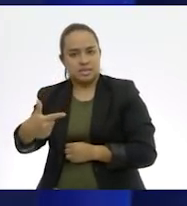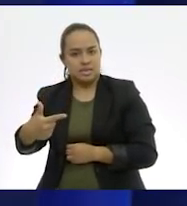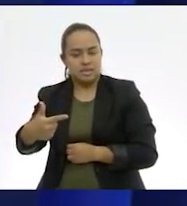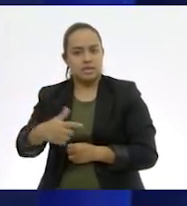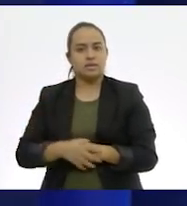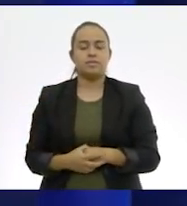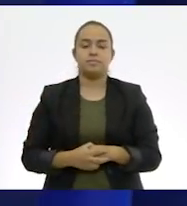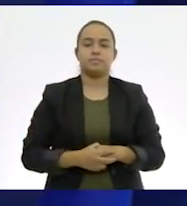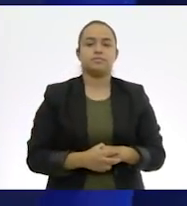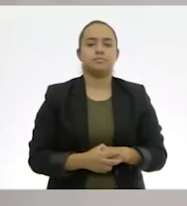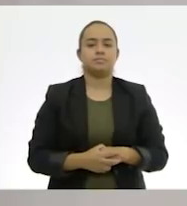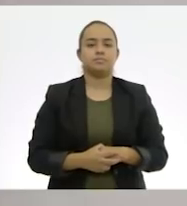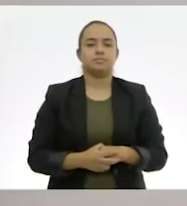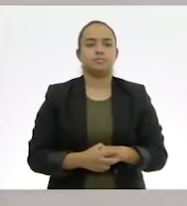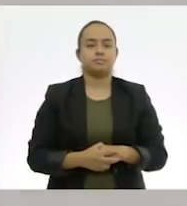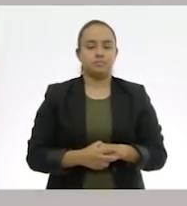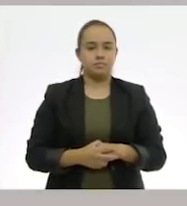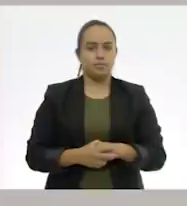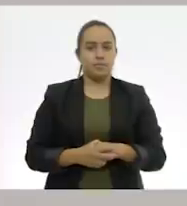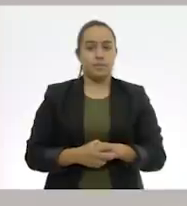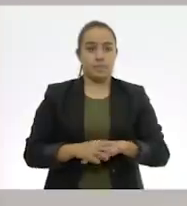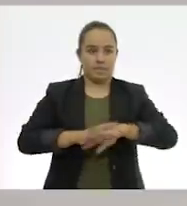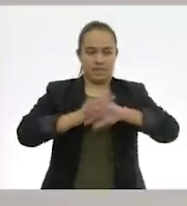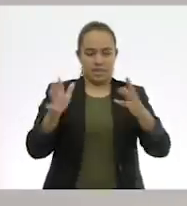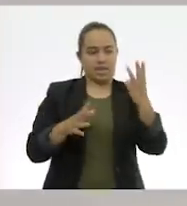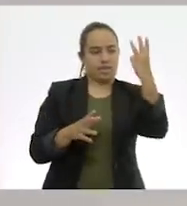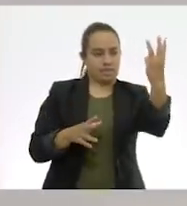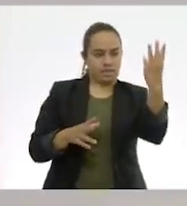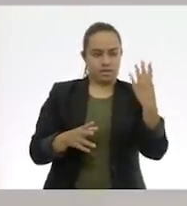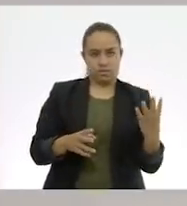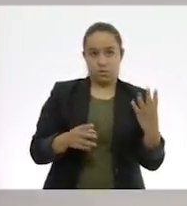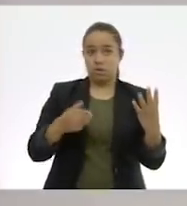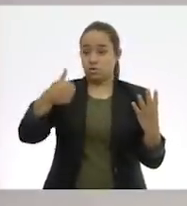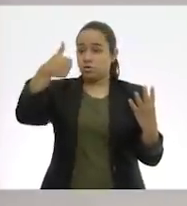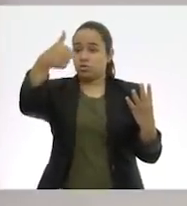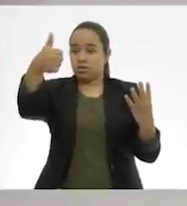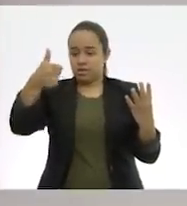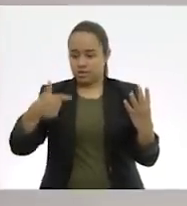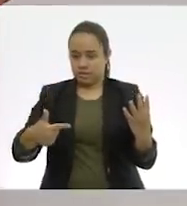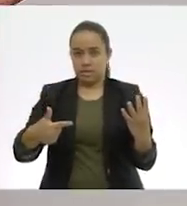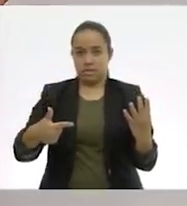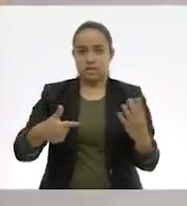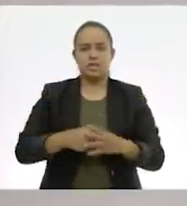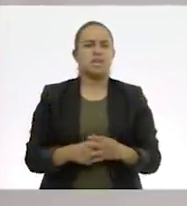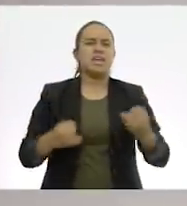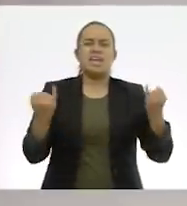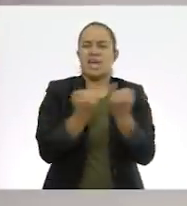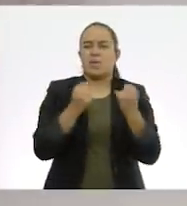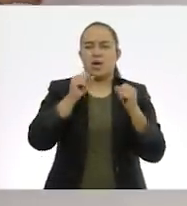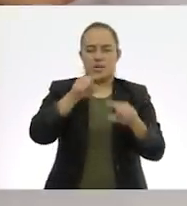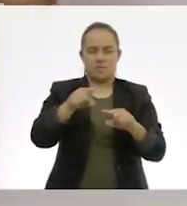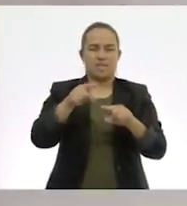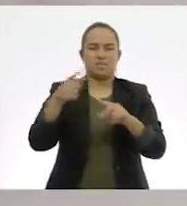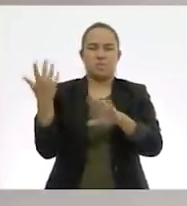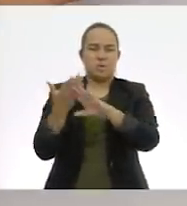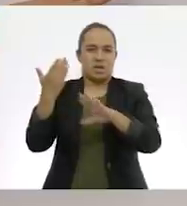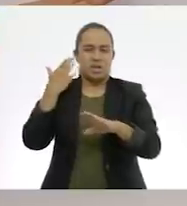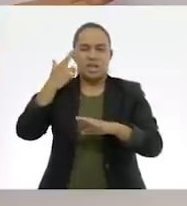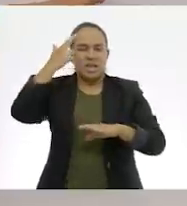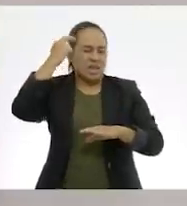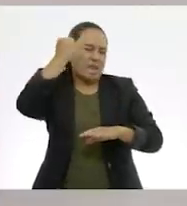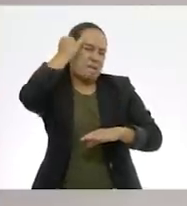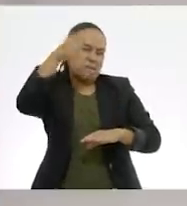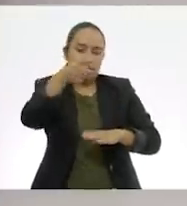Gracias, María. Ya tenemos los dos datos. Sería casi como el mismo procedimiento. Imaginar que tenemos una